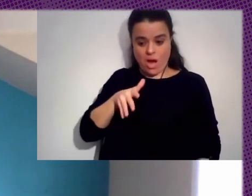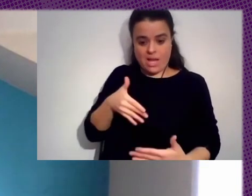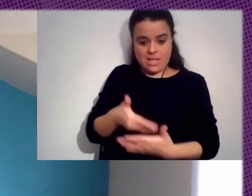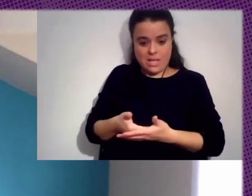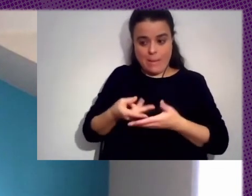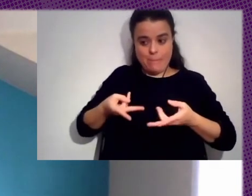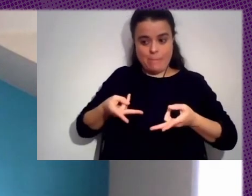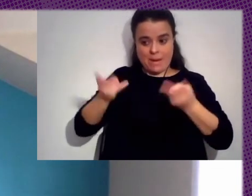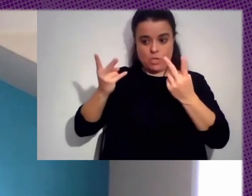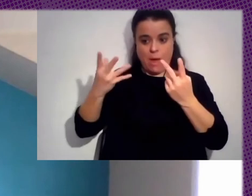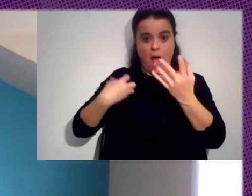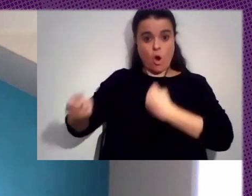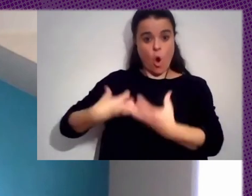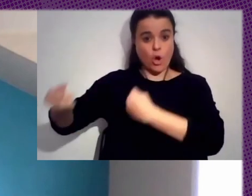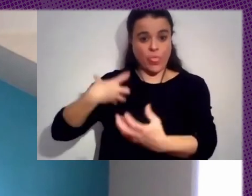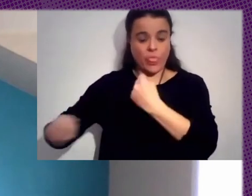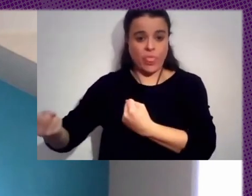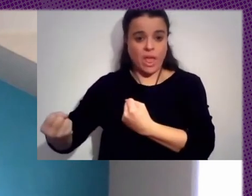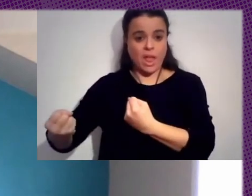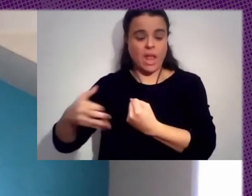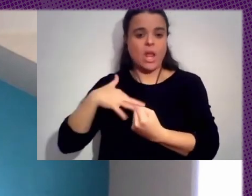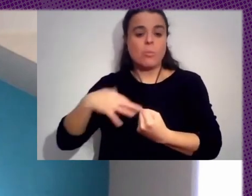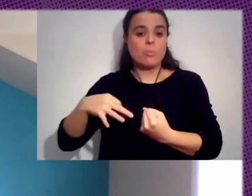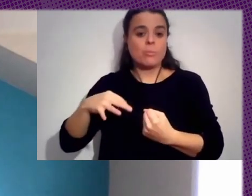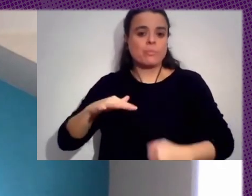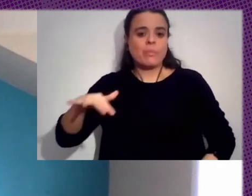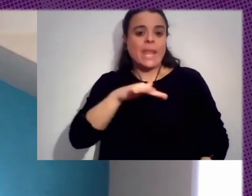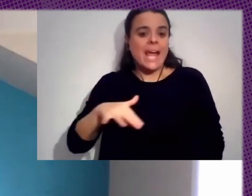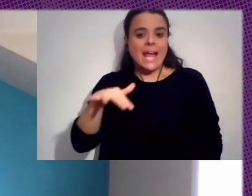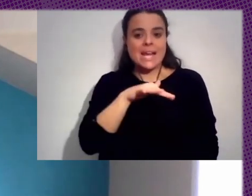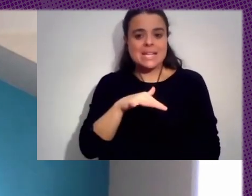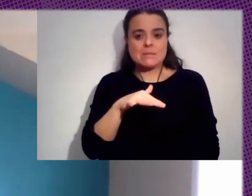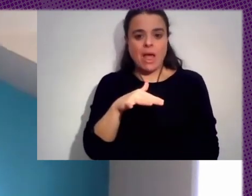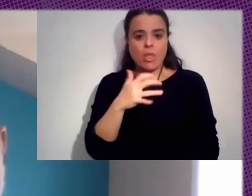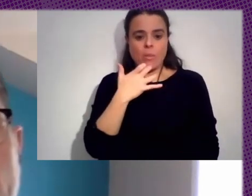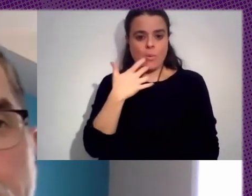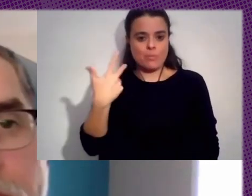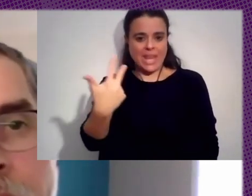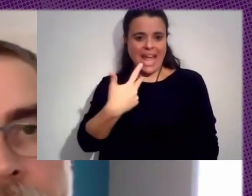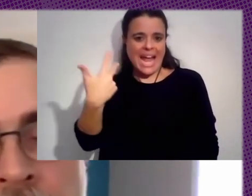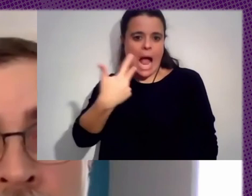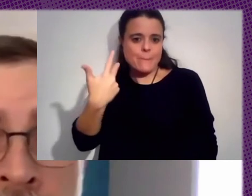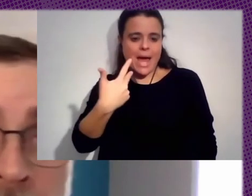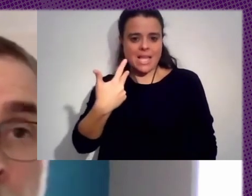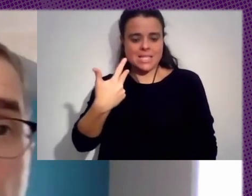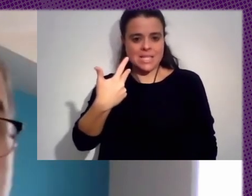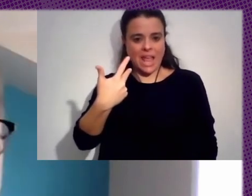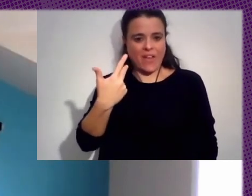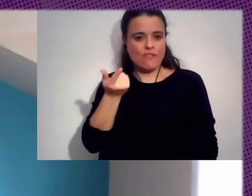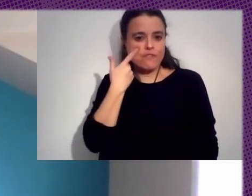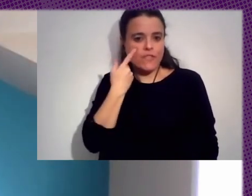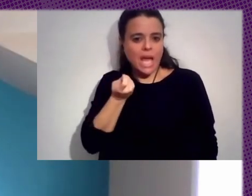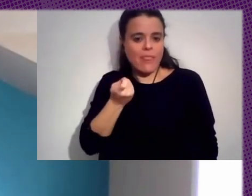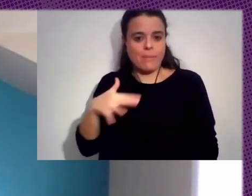El Espacio Tal Vez Con Las Cámaras A Los Espacios Públicos Las Cámaras De Vigilancia O